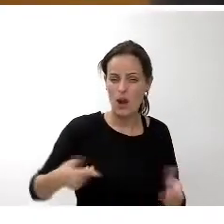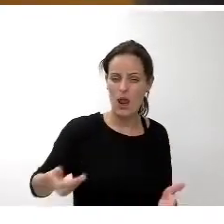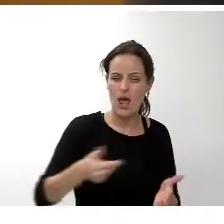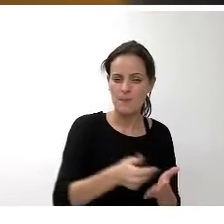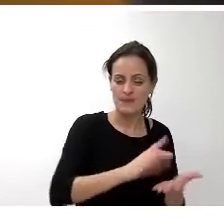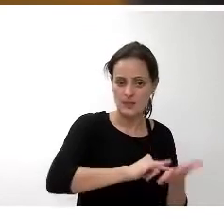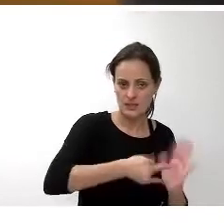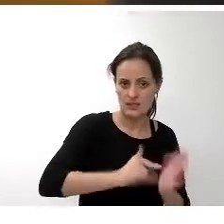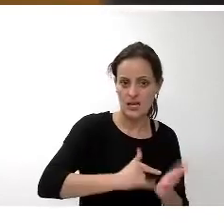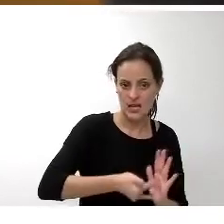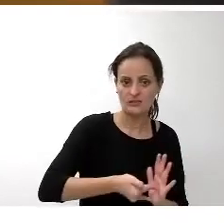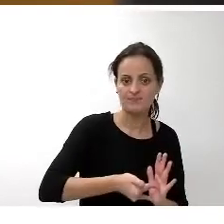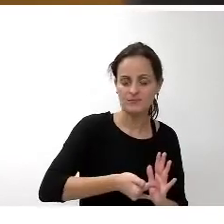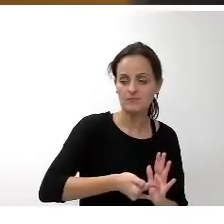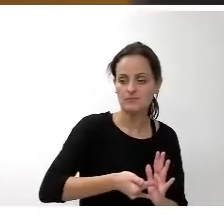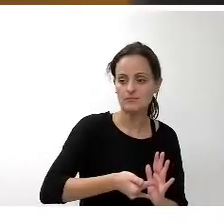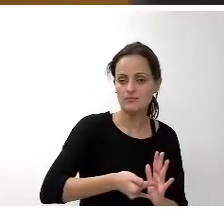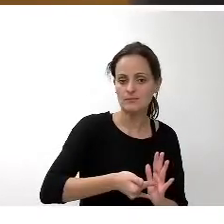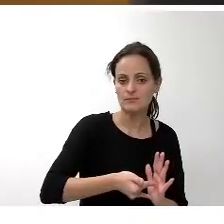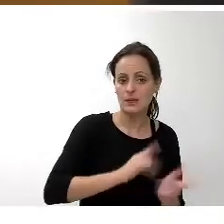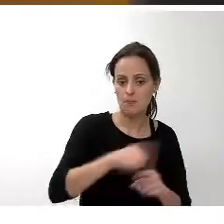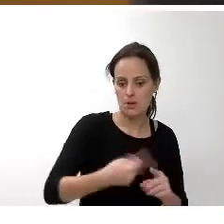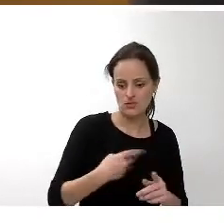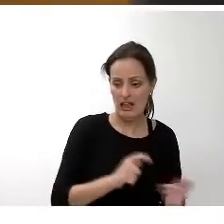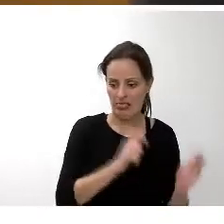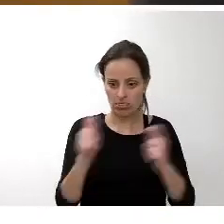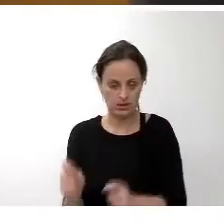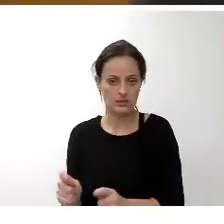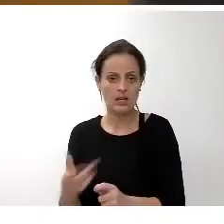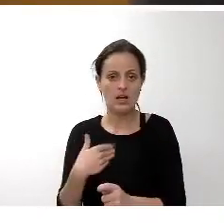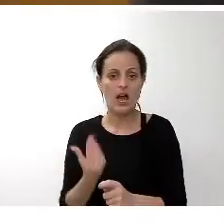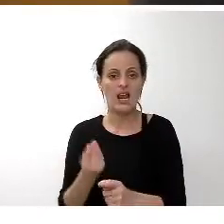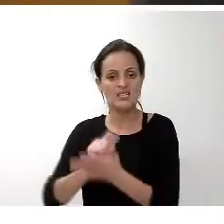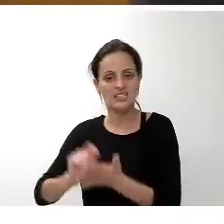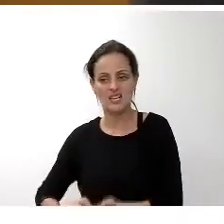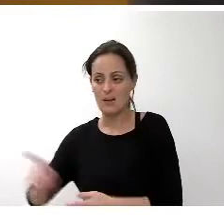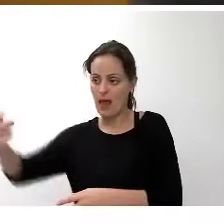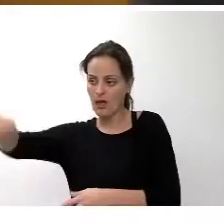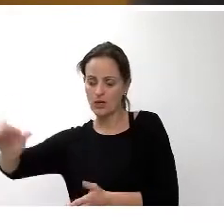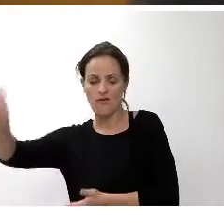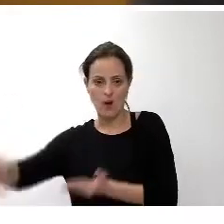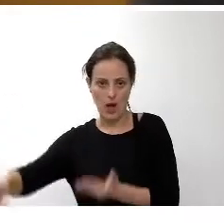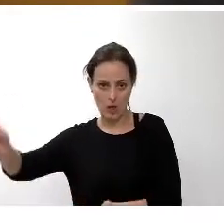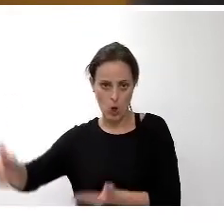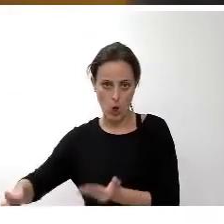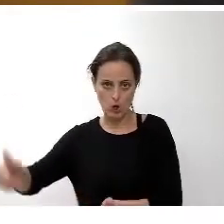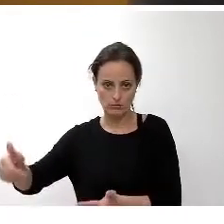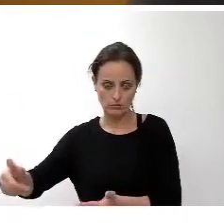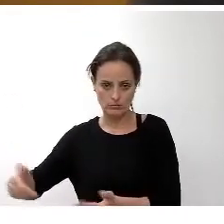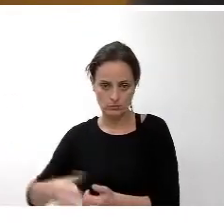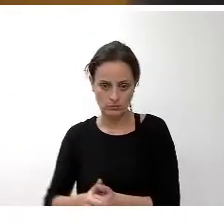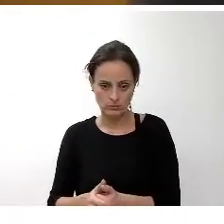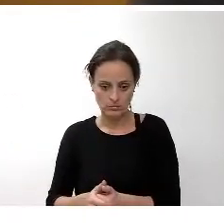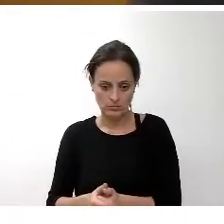y que han sido entregadas a la Secretaría para su posterior valoración tienen que ver con acciones como antes